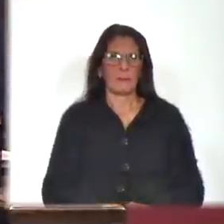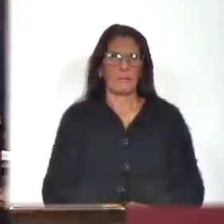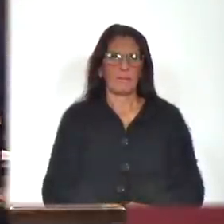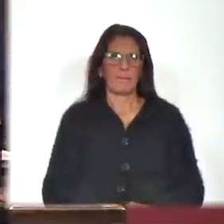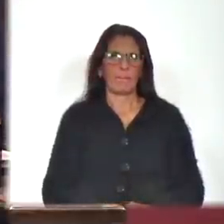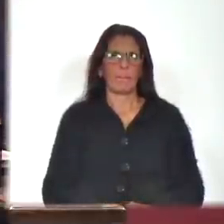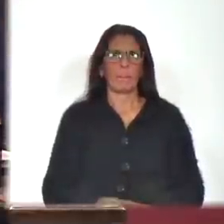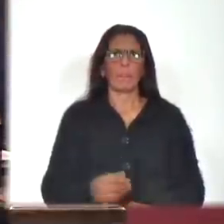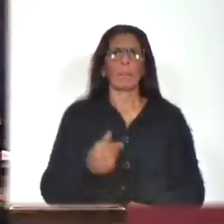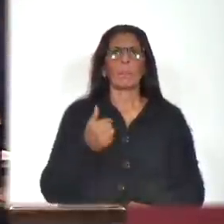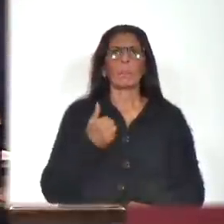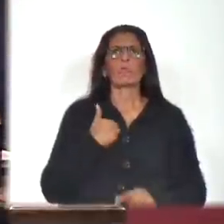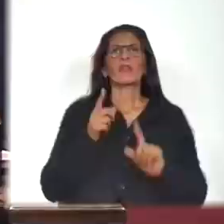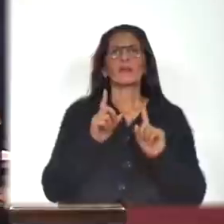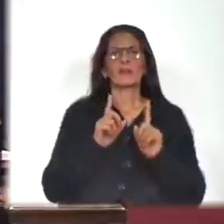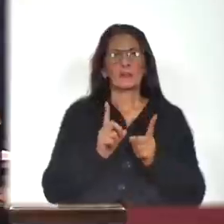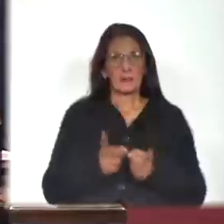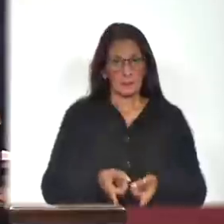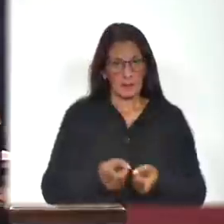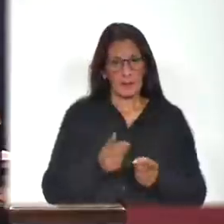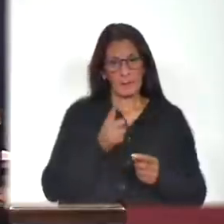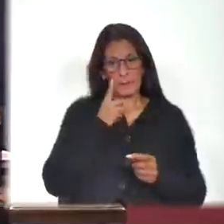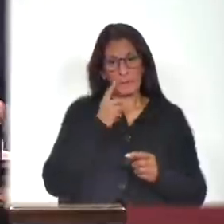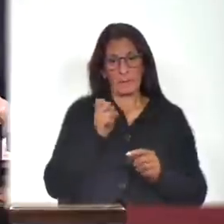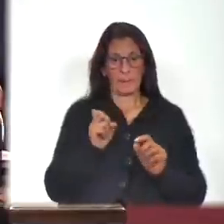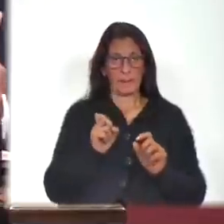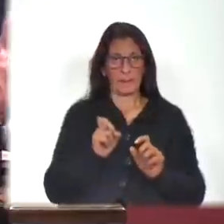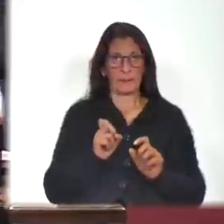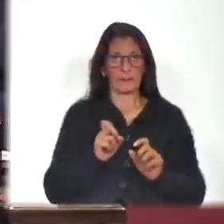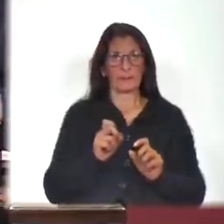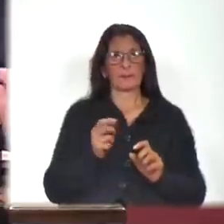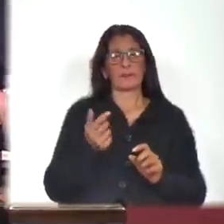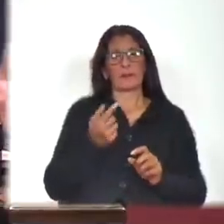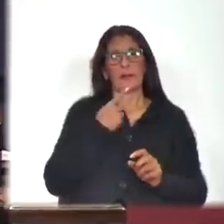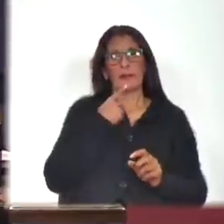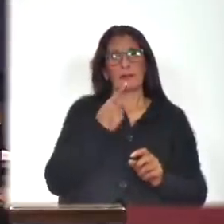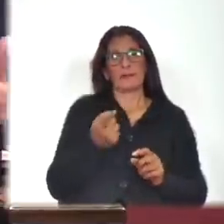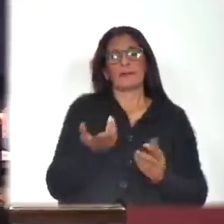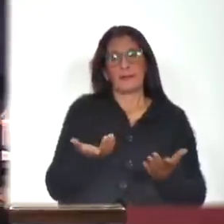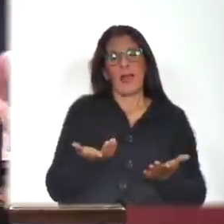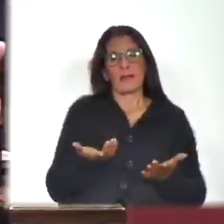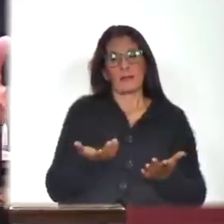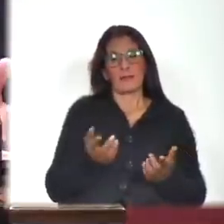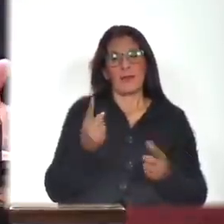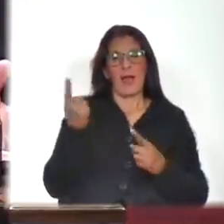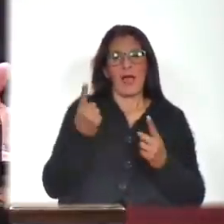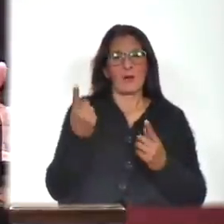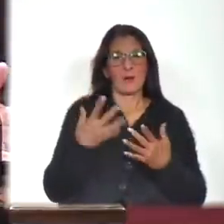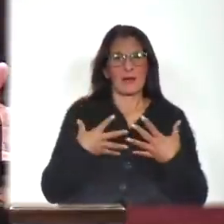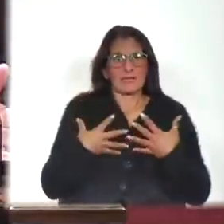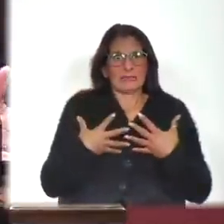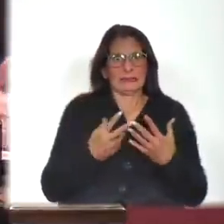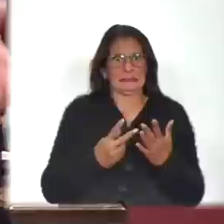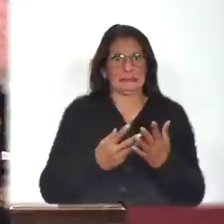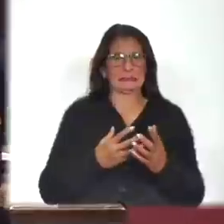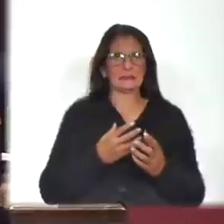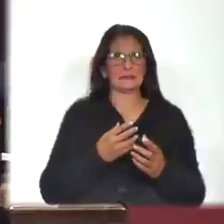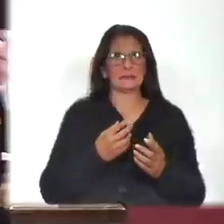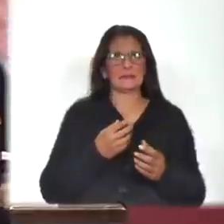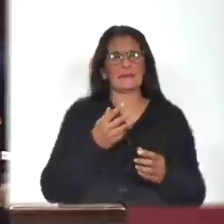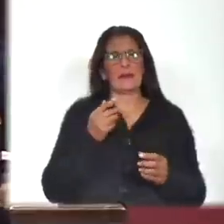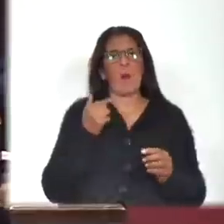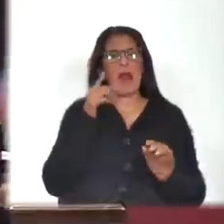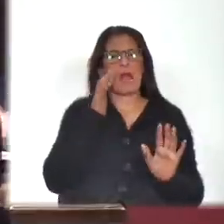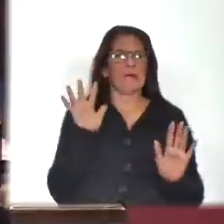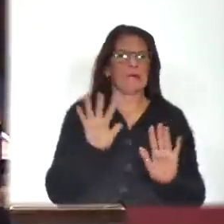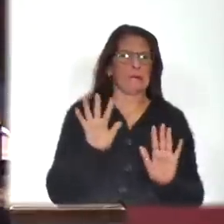Voy a evitar también, señor presidente, ceder a la tentación que naturalmente nos asalta, que es la de pasar revistas